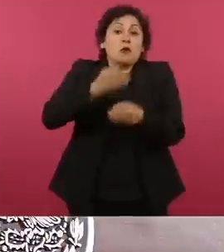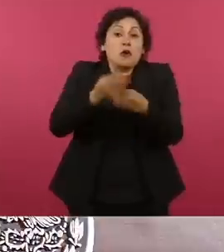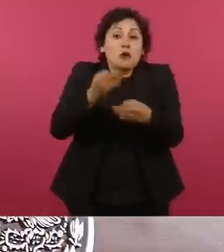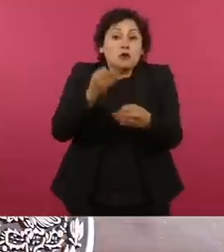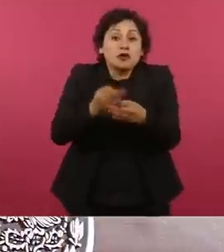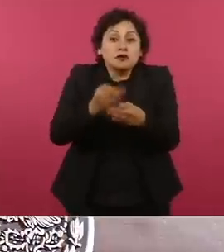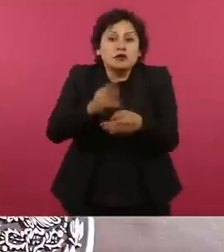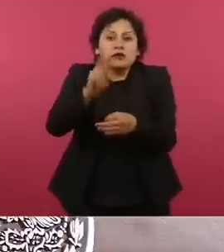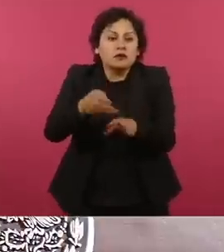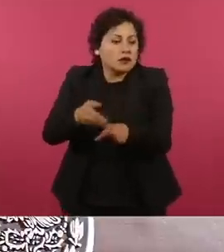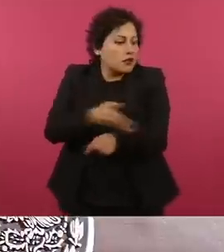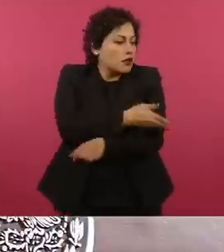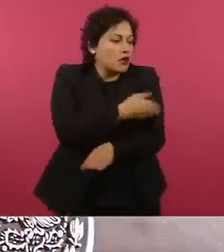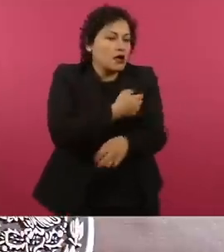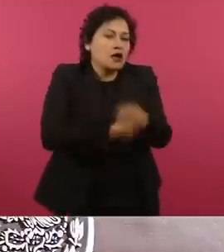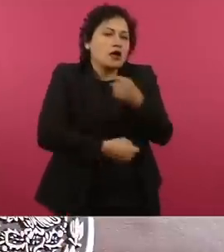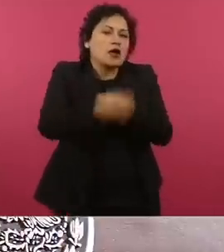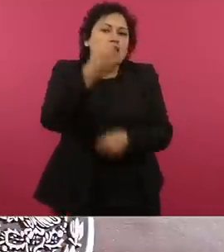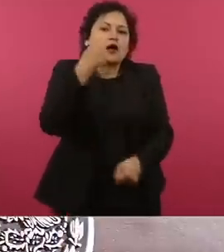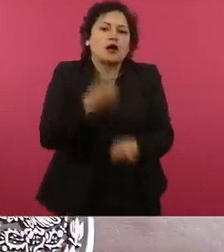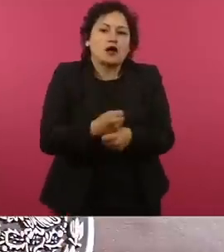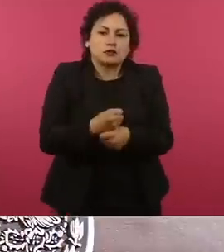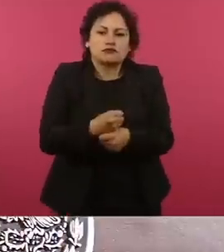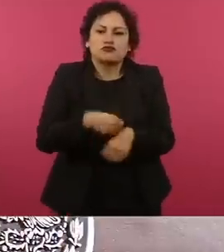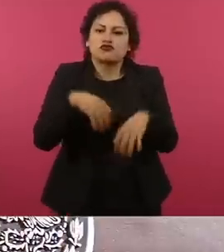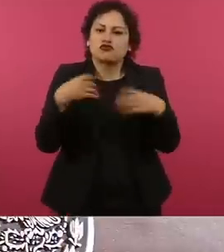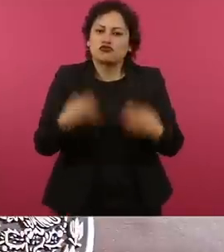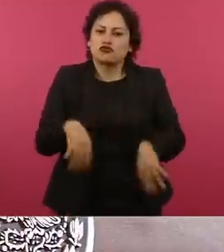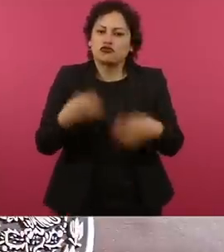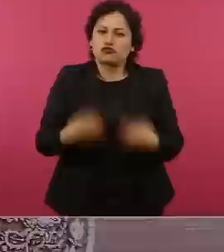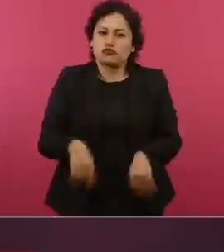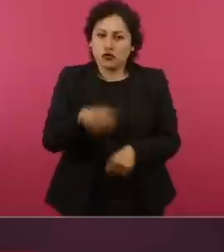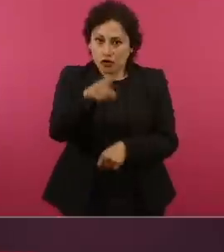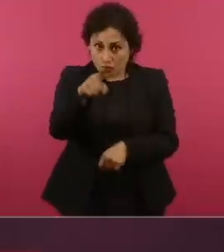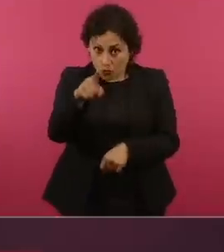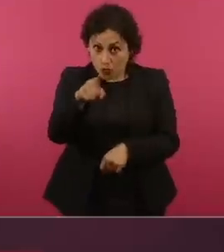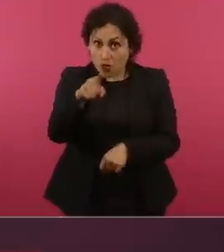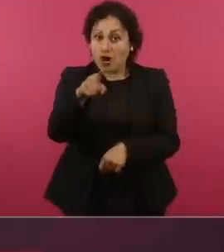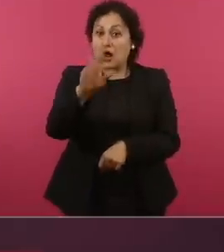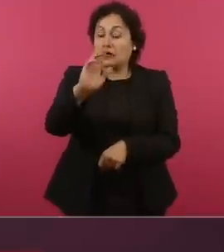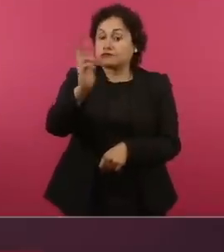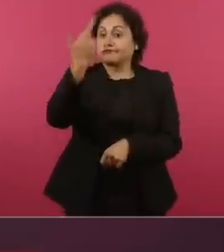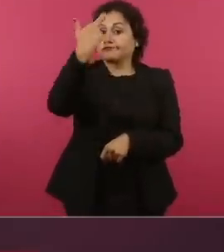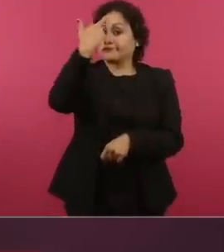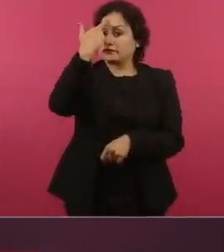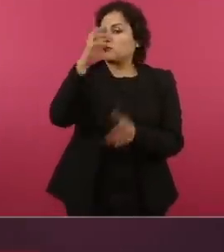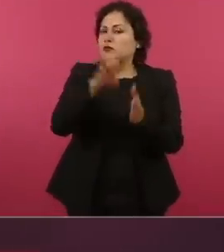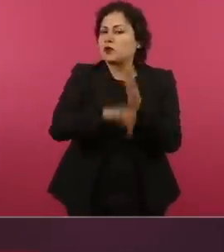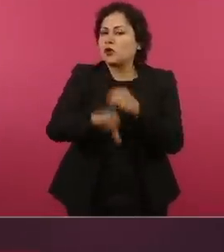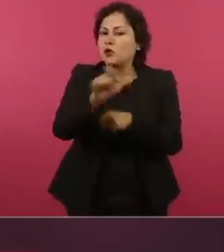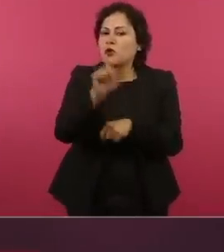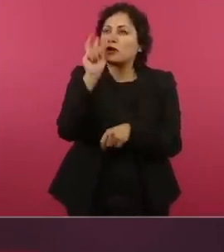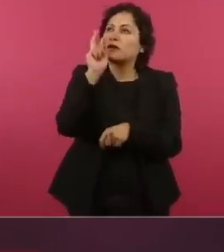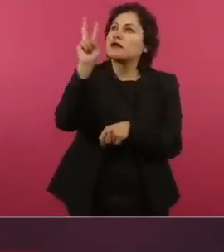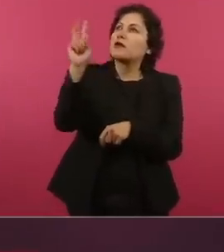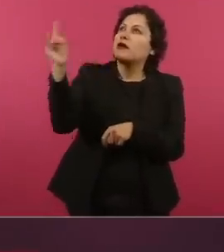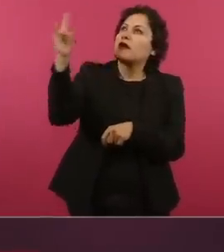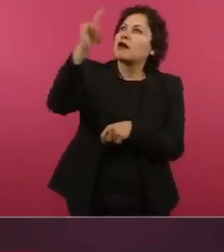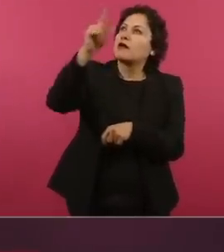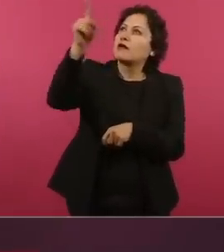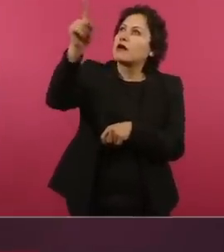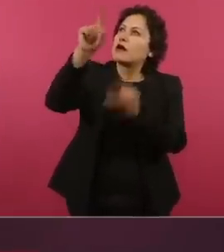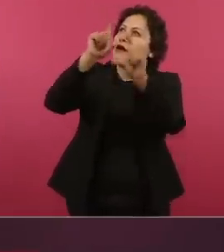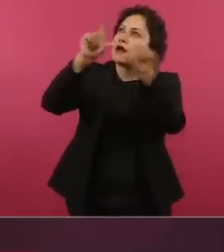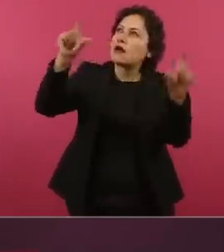cuando ustedes vuelvan, le levanten la cara y vean un avión y sepan que ese avión es de Mexicana de Aviación.